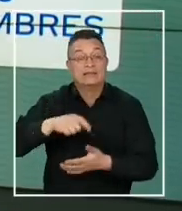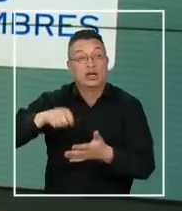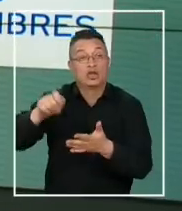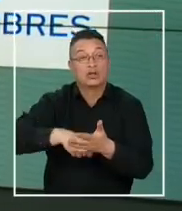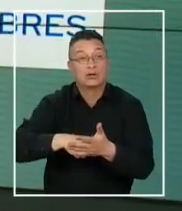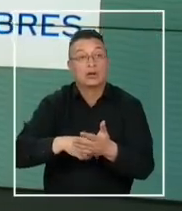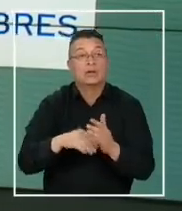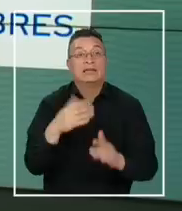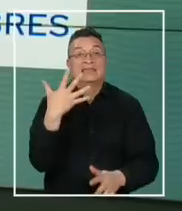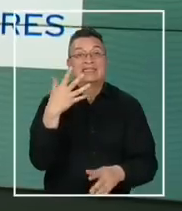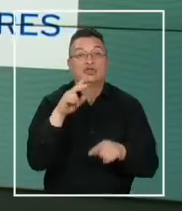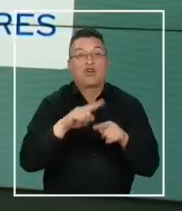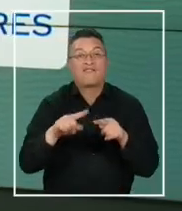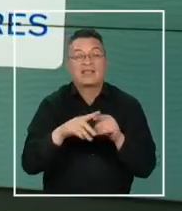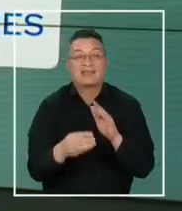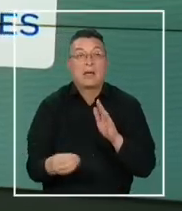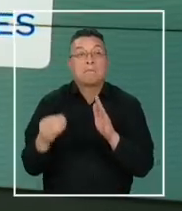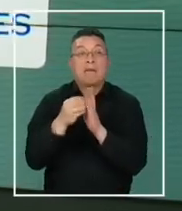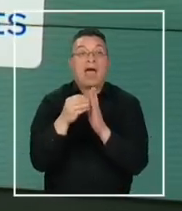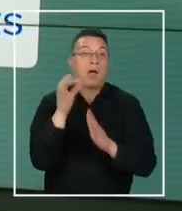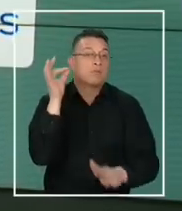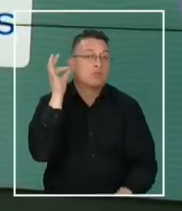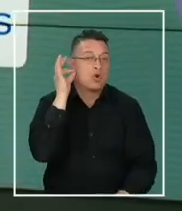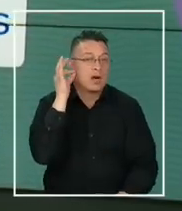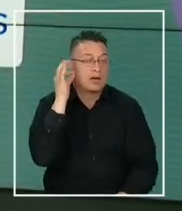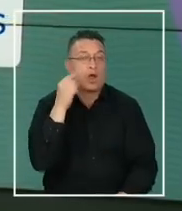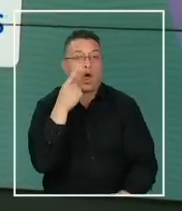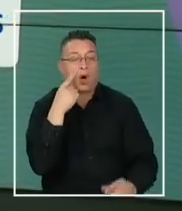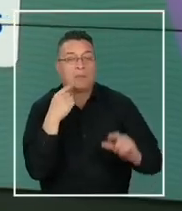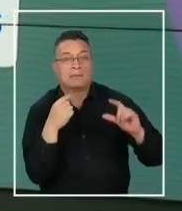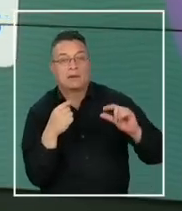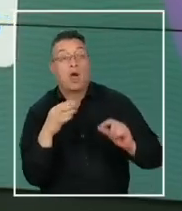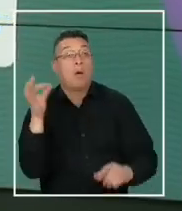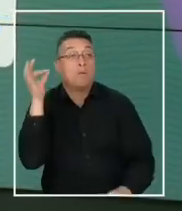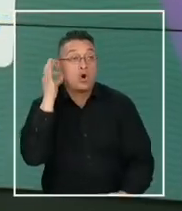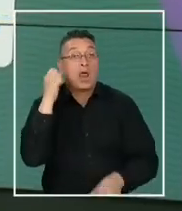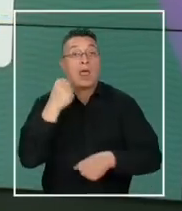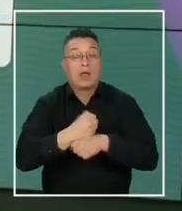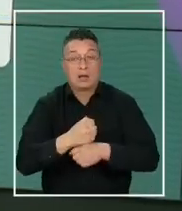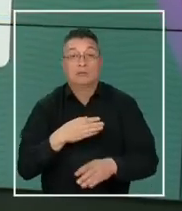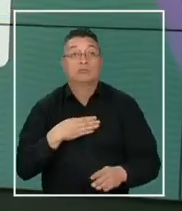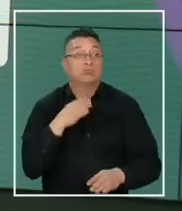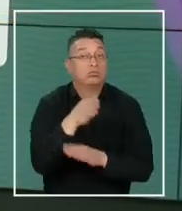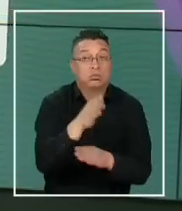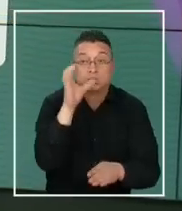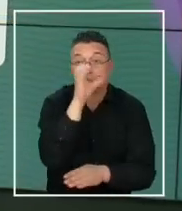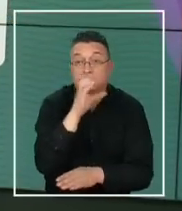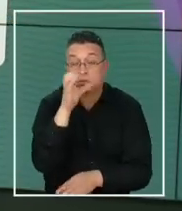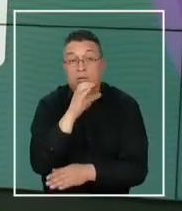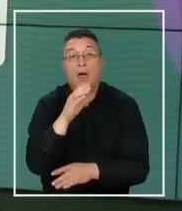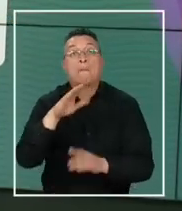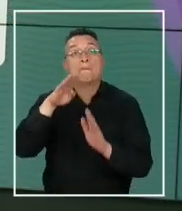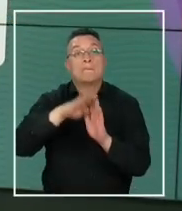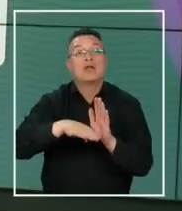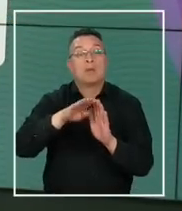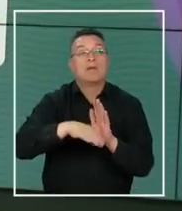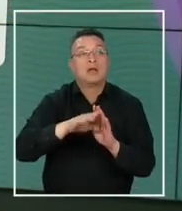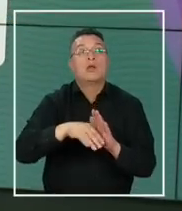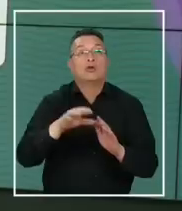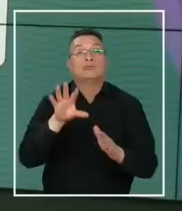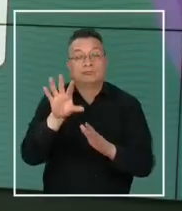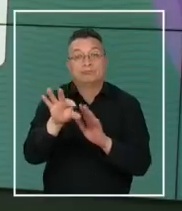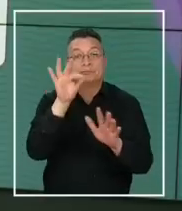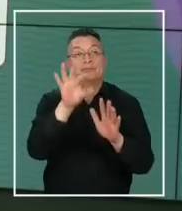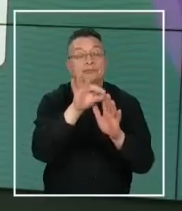5 veces más en mujeres respecto a hombres. Más mujeres que están saliendo a buscar empleo, menos mujeres, lamentablemente, que lo están